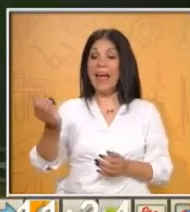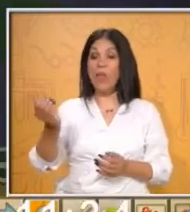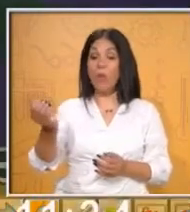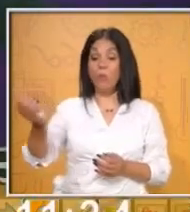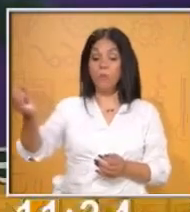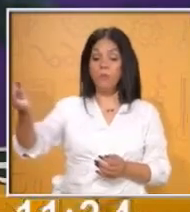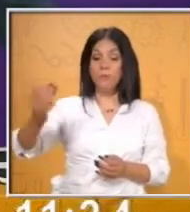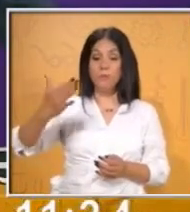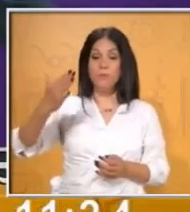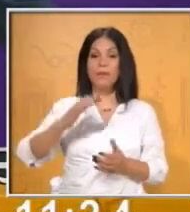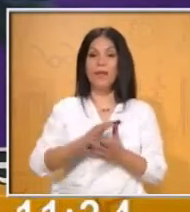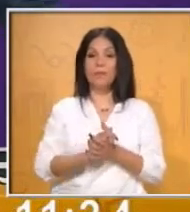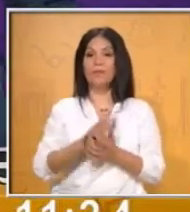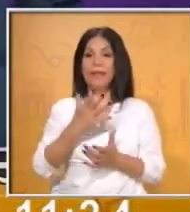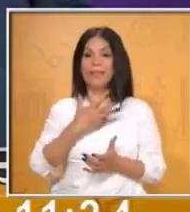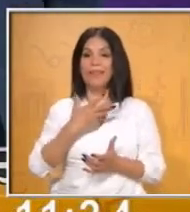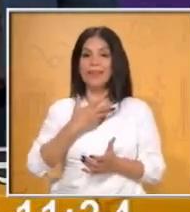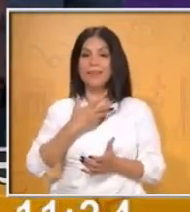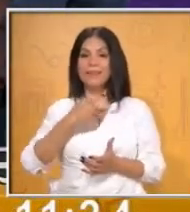la maestra trae su dado preparado.